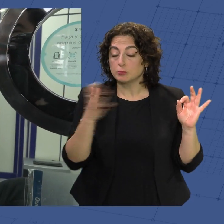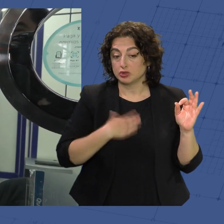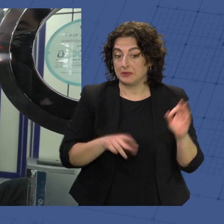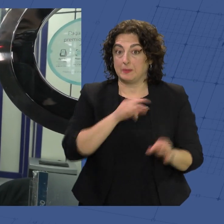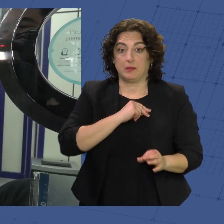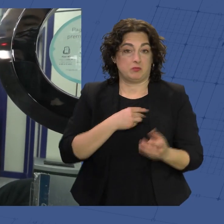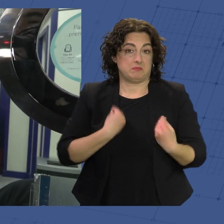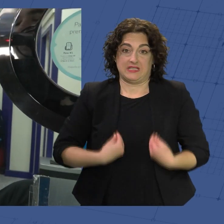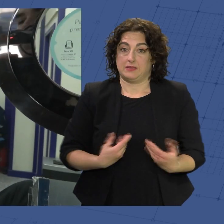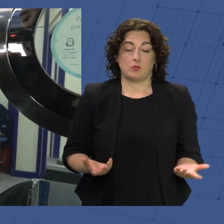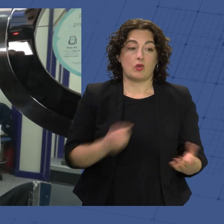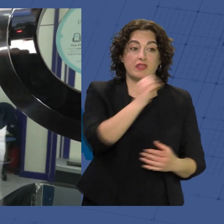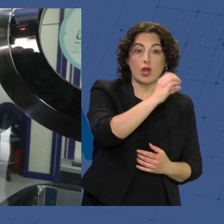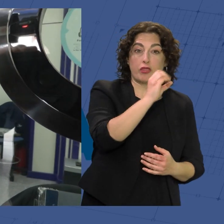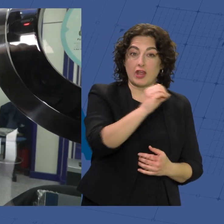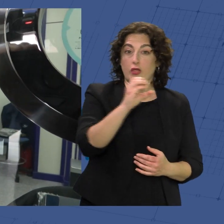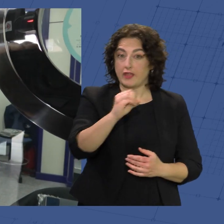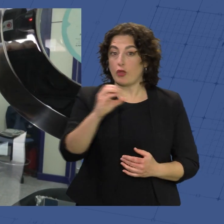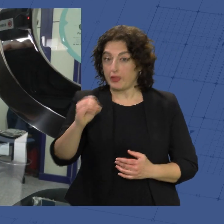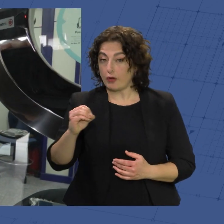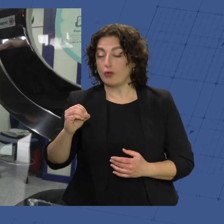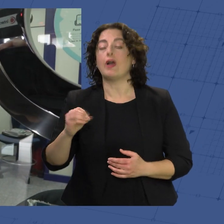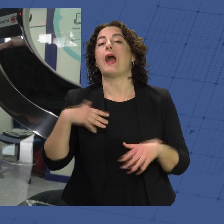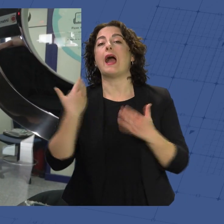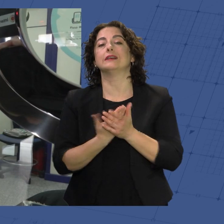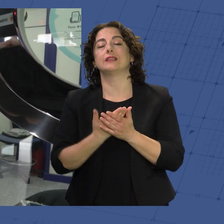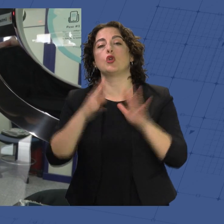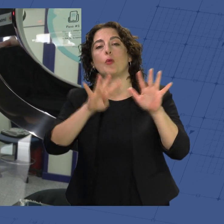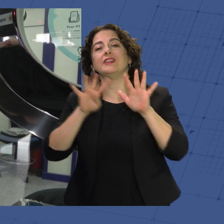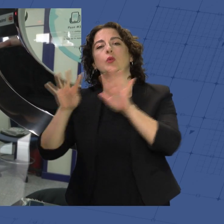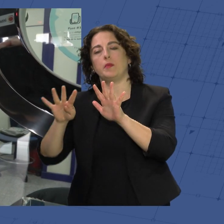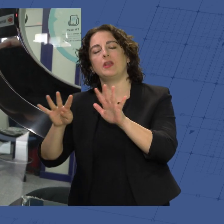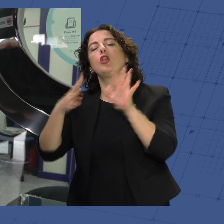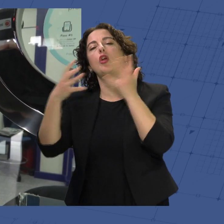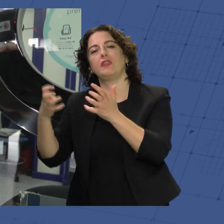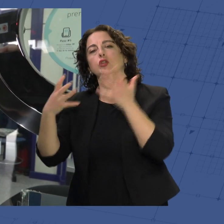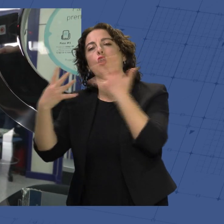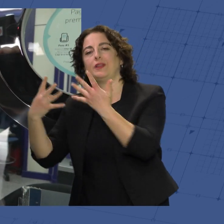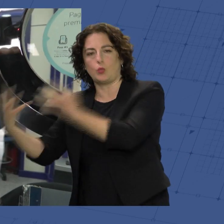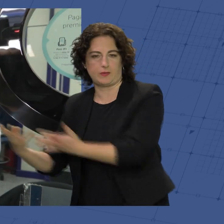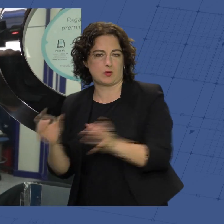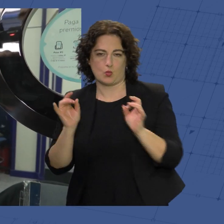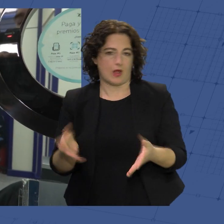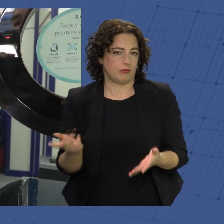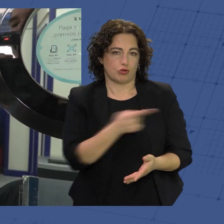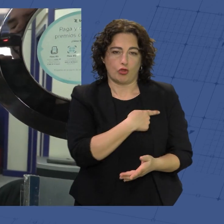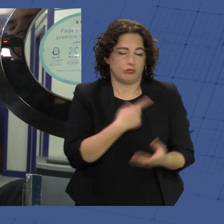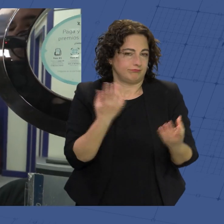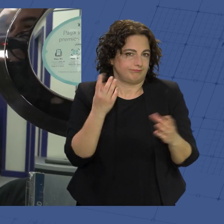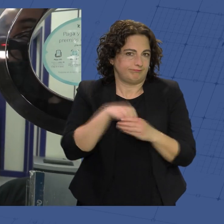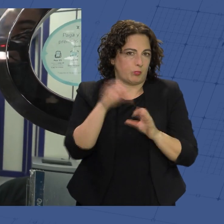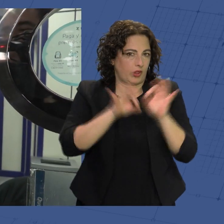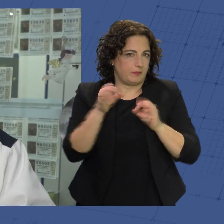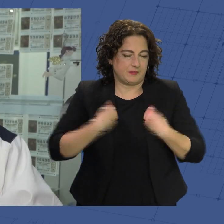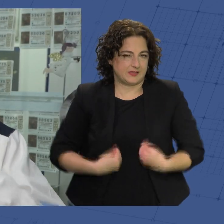mismas. Desde el 00000 hasta el 99.999, para conseguir los 400